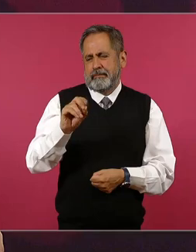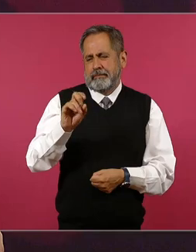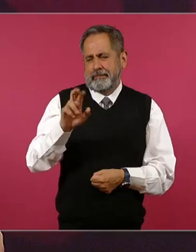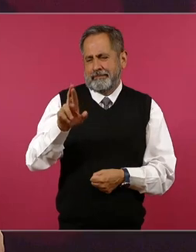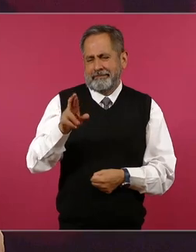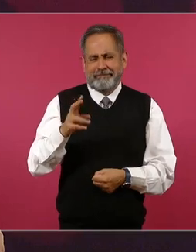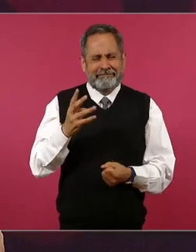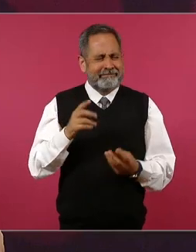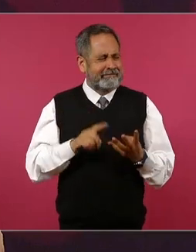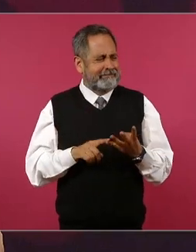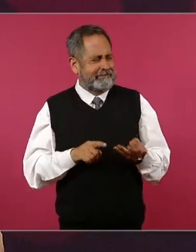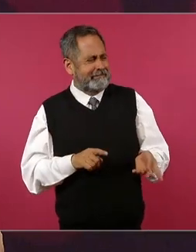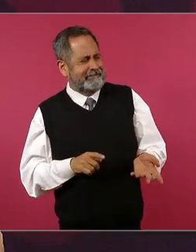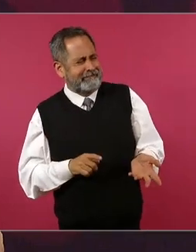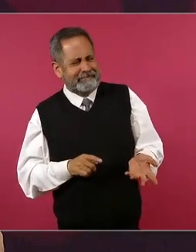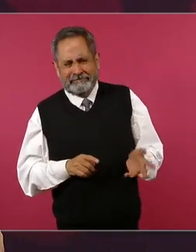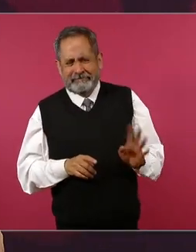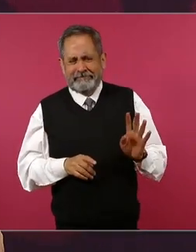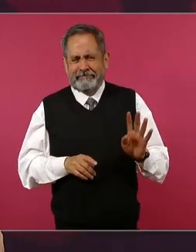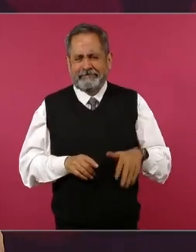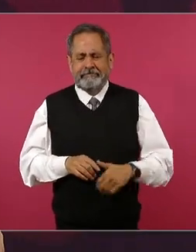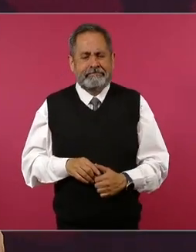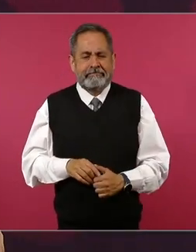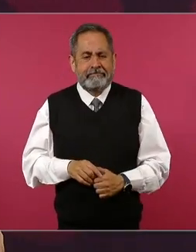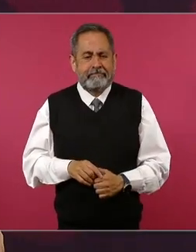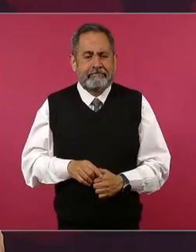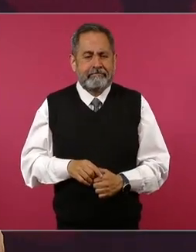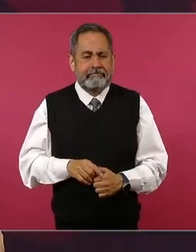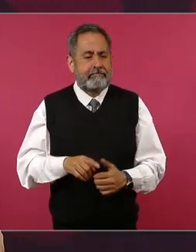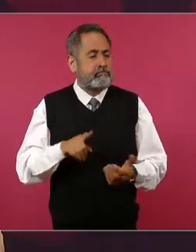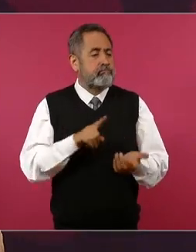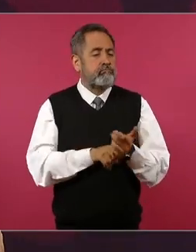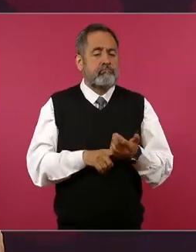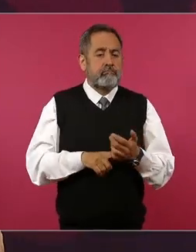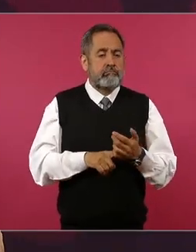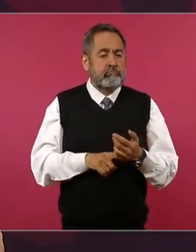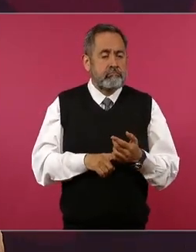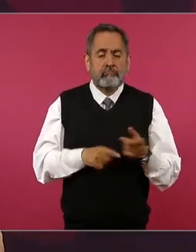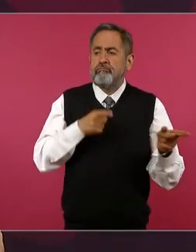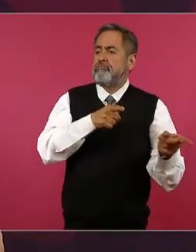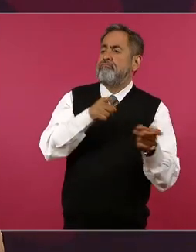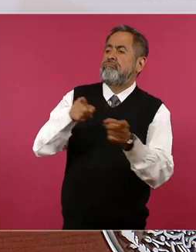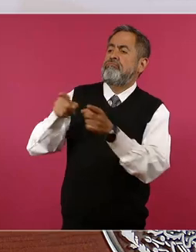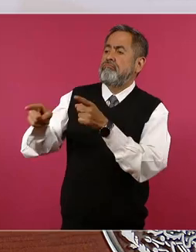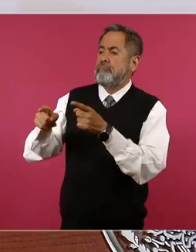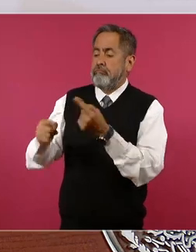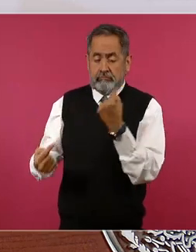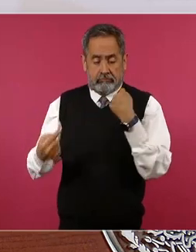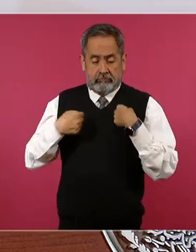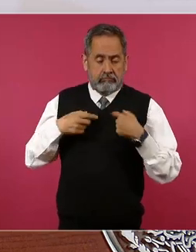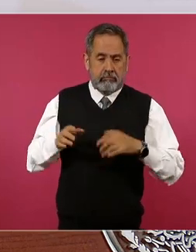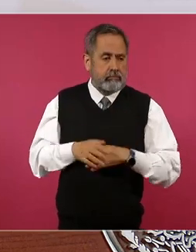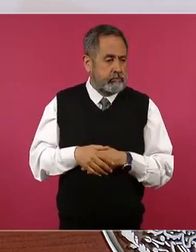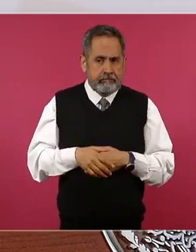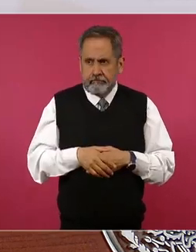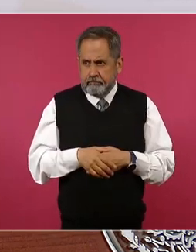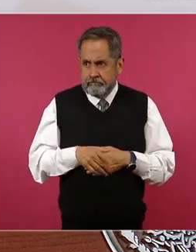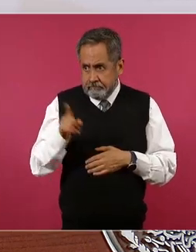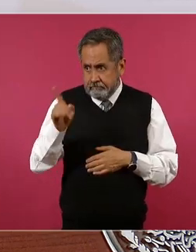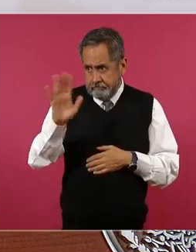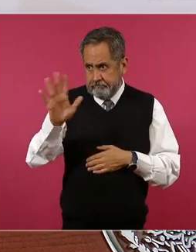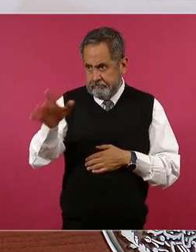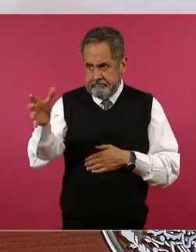y sentaban en el banquillo de los acusados a cualquier persona